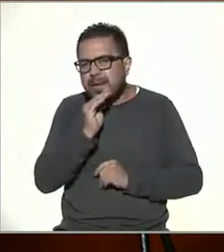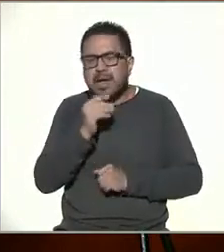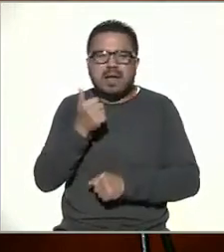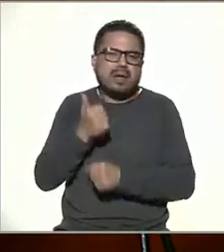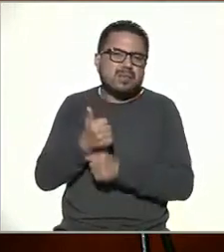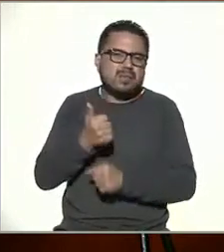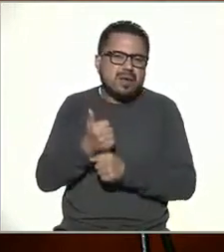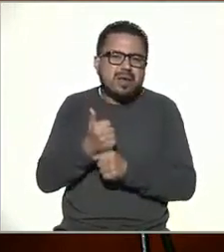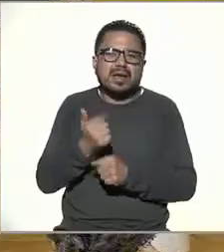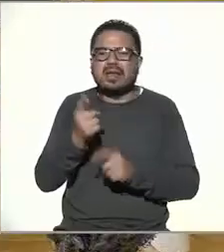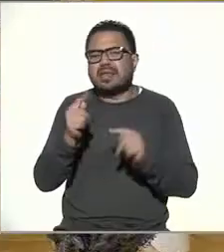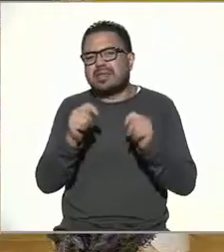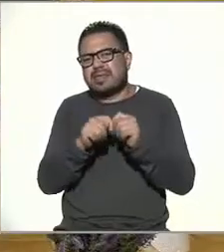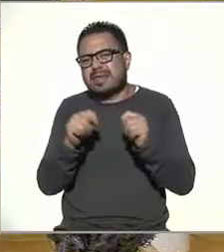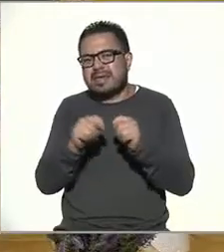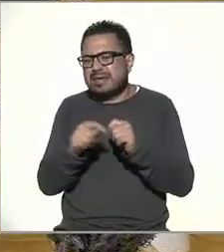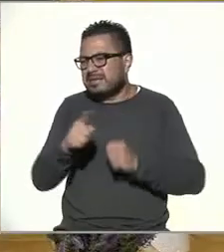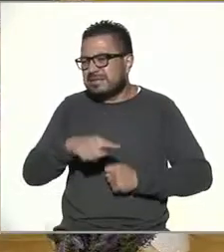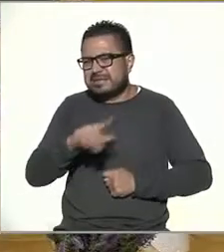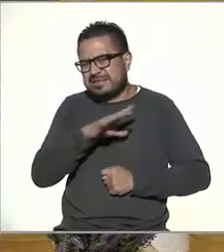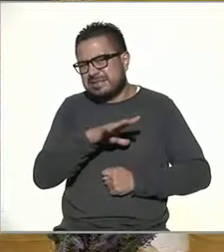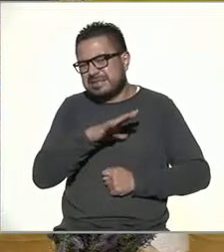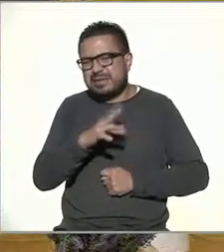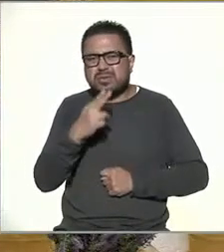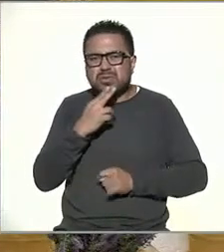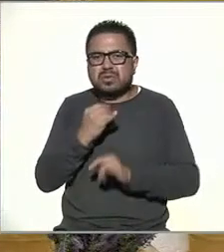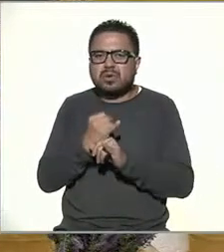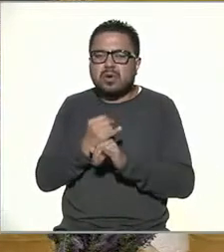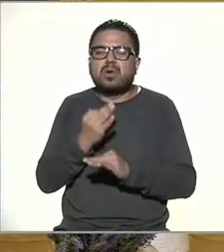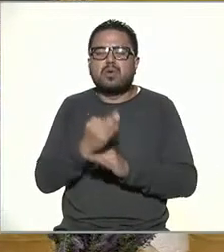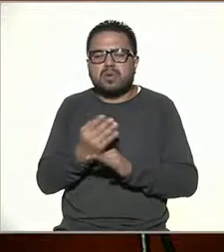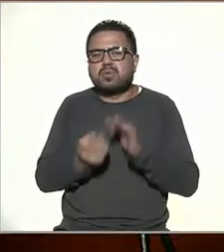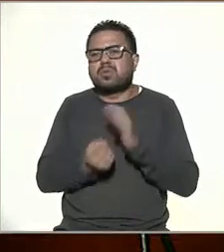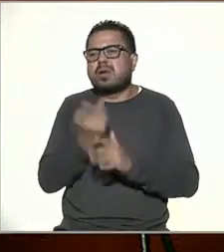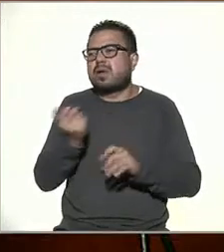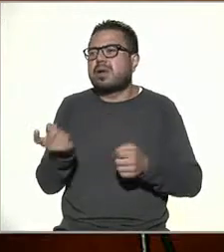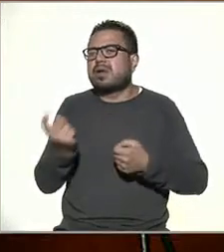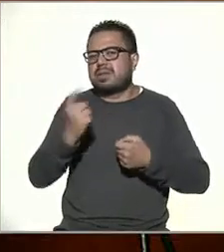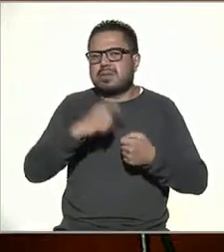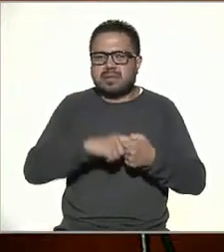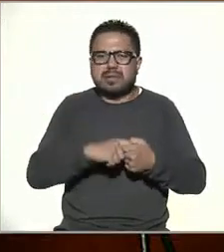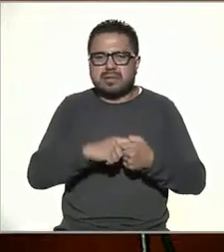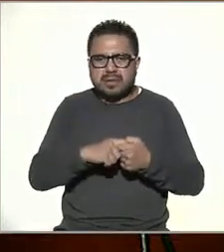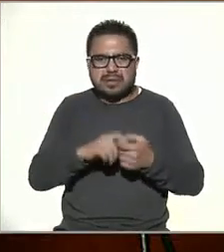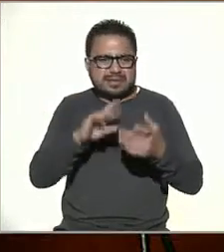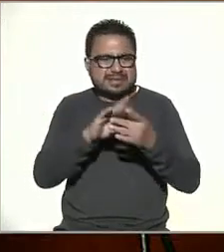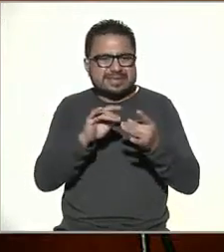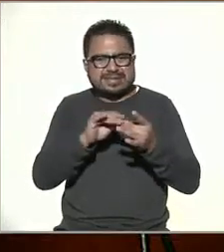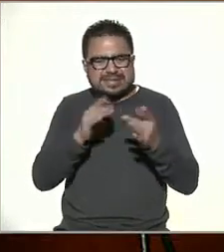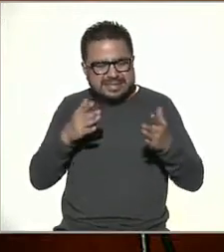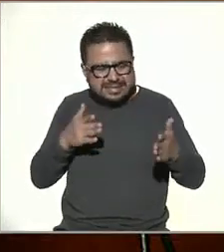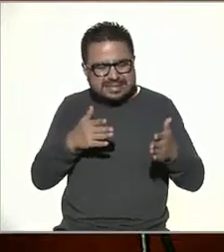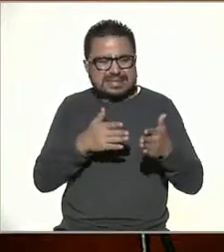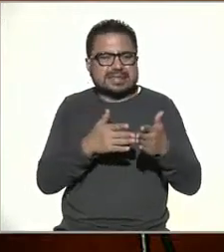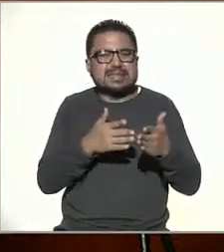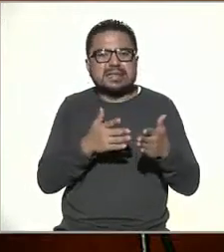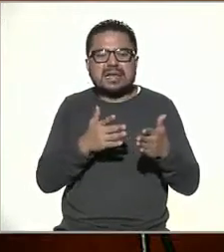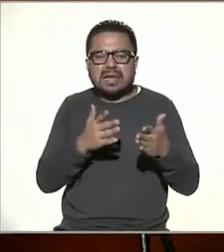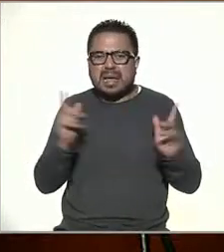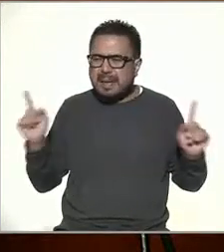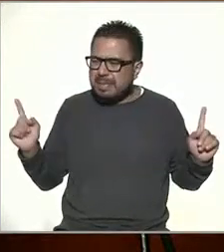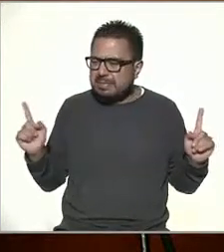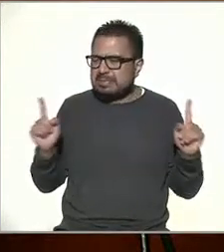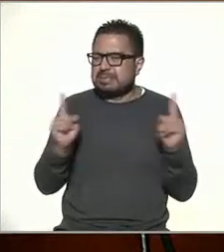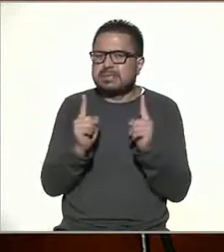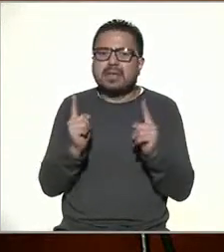los abuelitos, los tíos que se negaban a utilizar Internet y hoy en día en ese sentido están en Internet. Entonces, estamos hablando de esa brecha que, bueno, se reduce